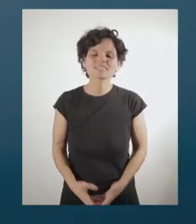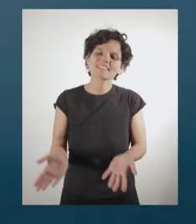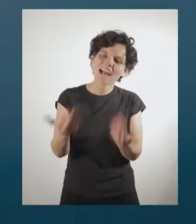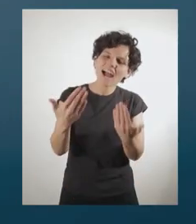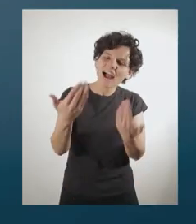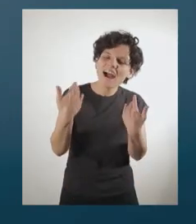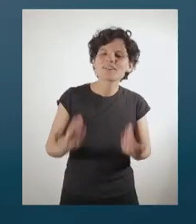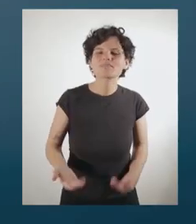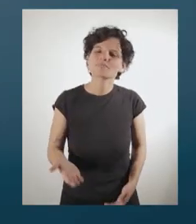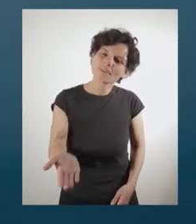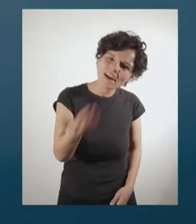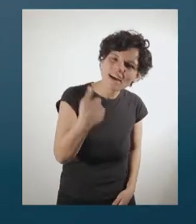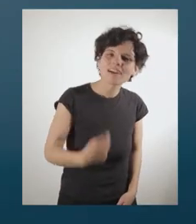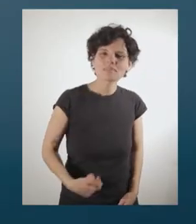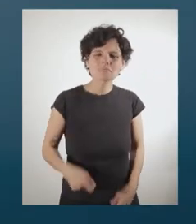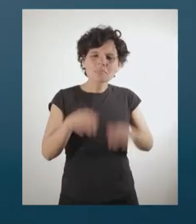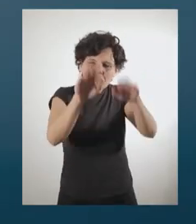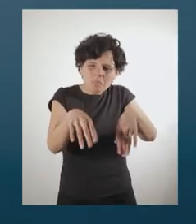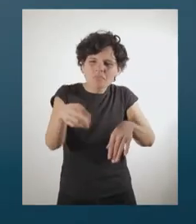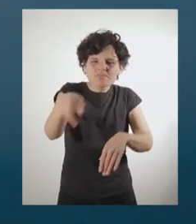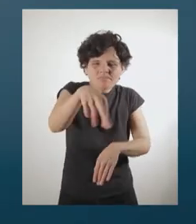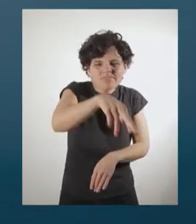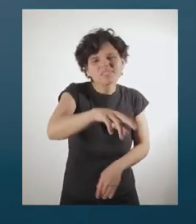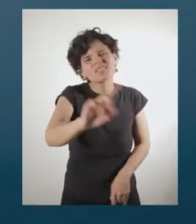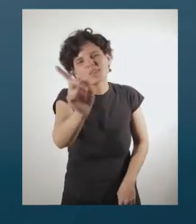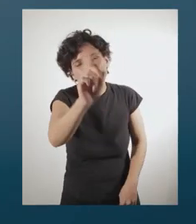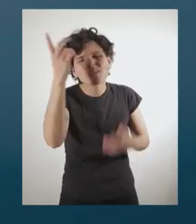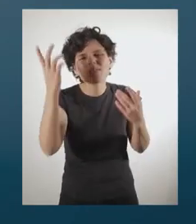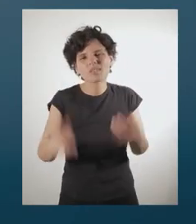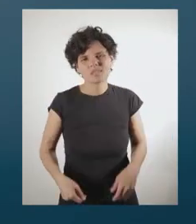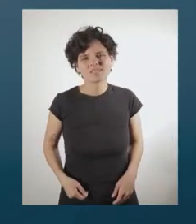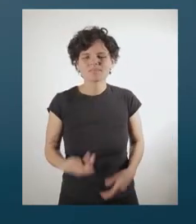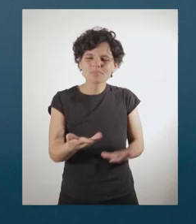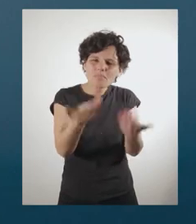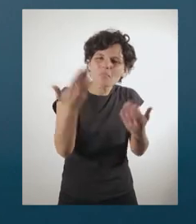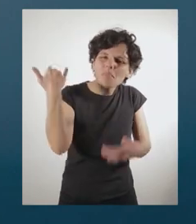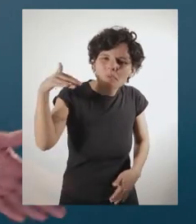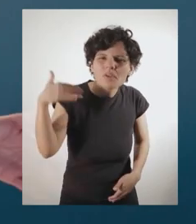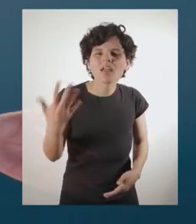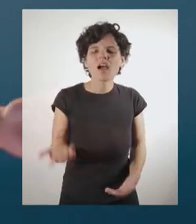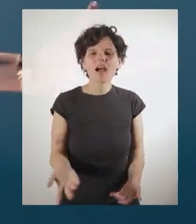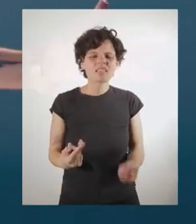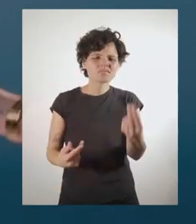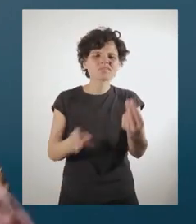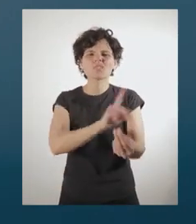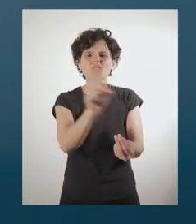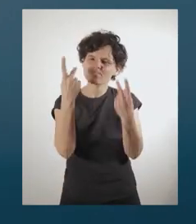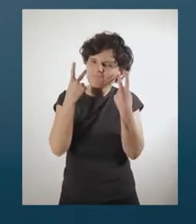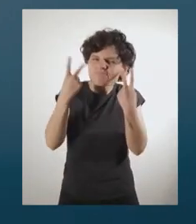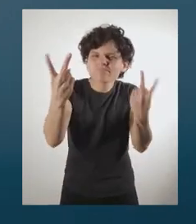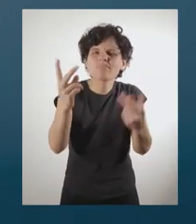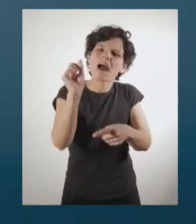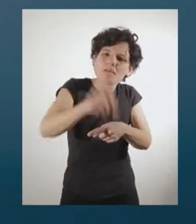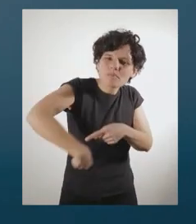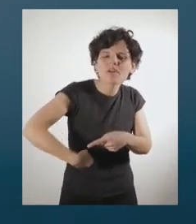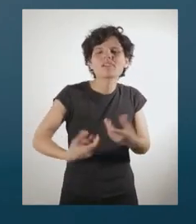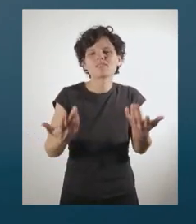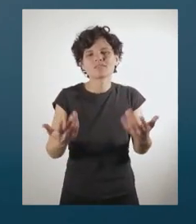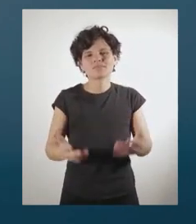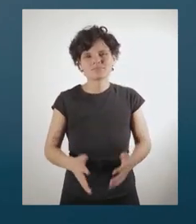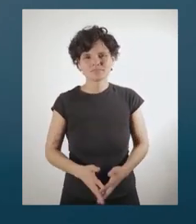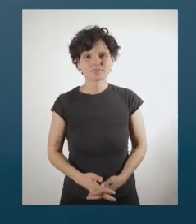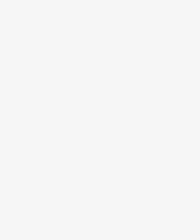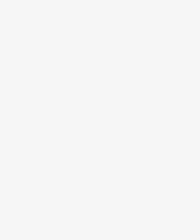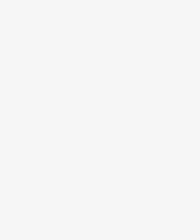Ya, por cabres, para que no estén los mismos de siempre, para que valga la pena, con todo, sino para que apruebo. ¡Apruebo!